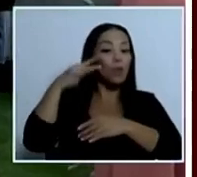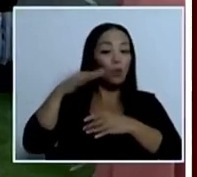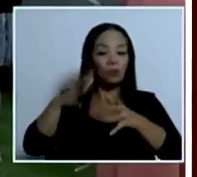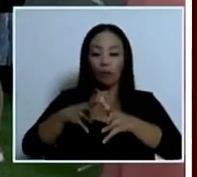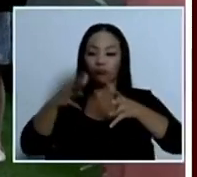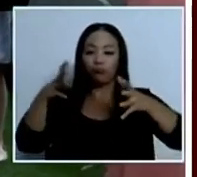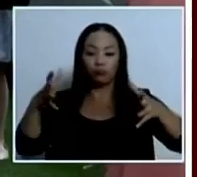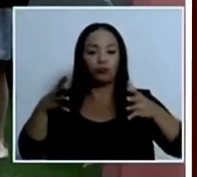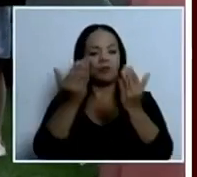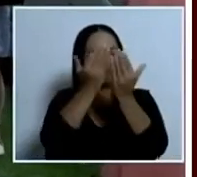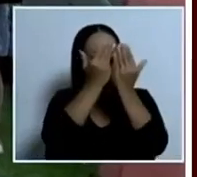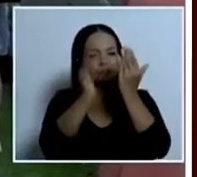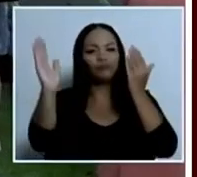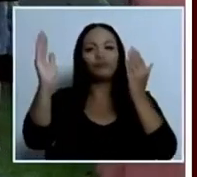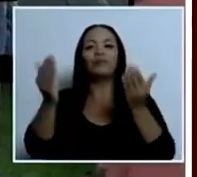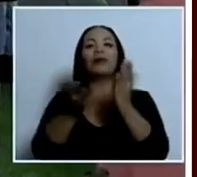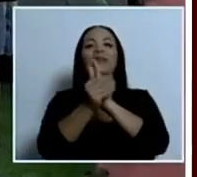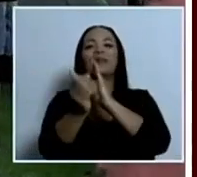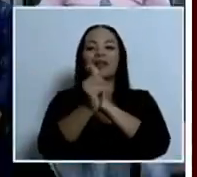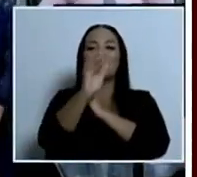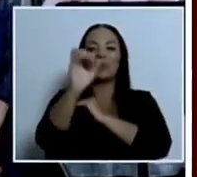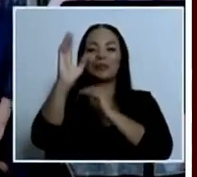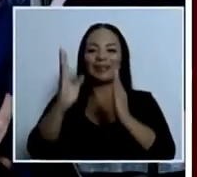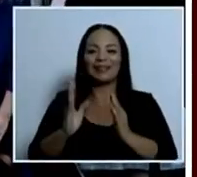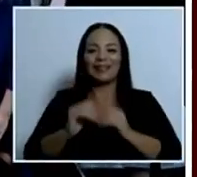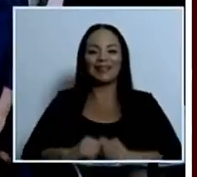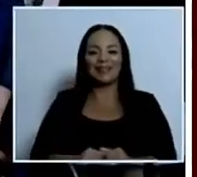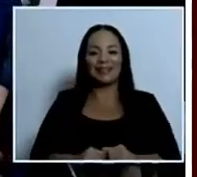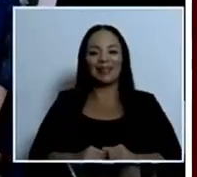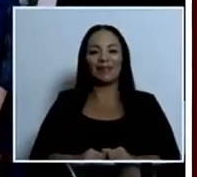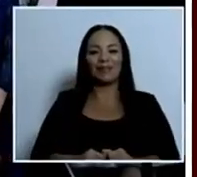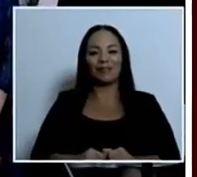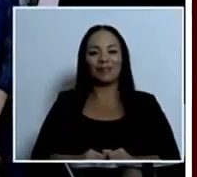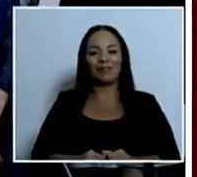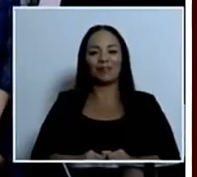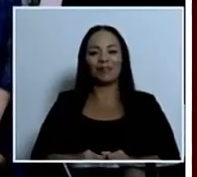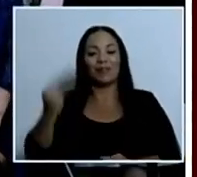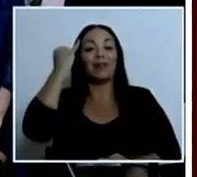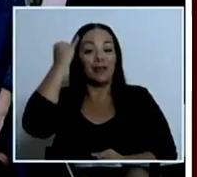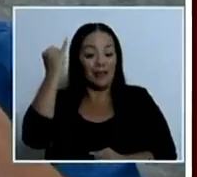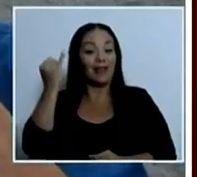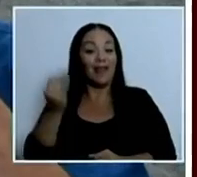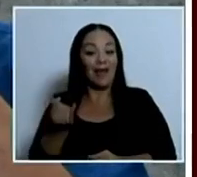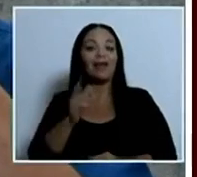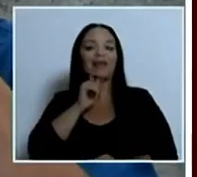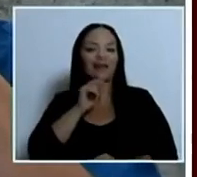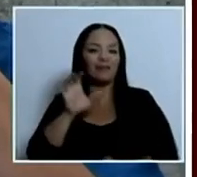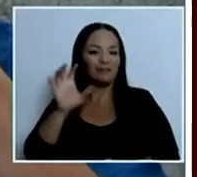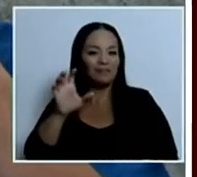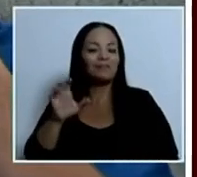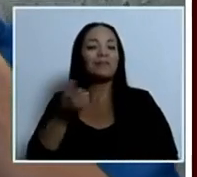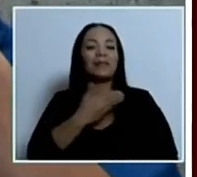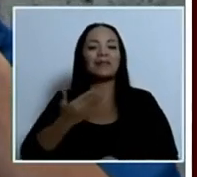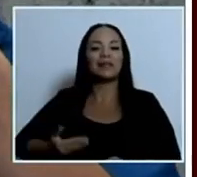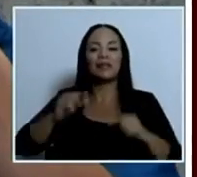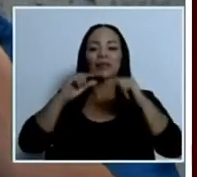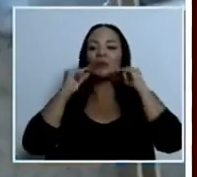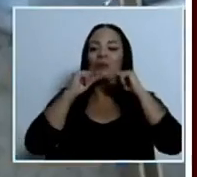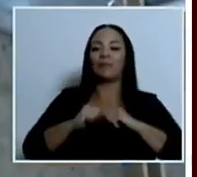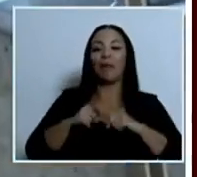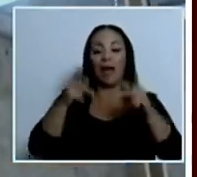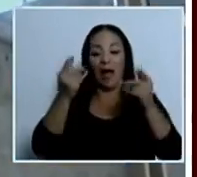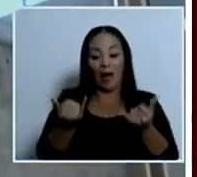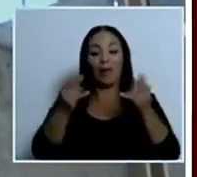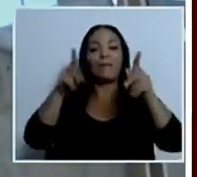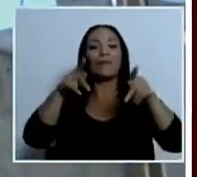talento costarricense. Por iniciativa del presidente Rodrigo Chávez, jóvenes músicos nacionales